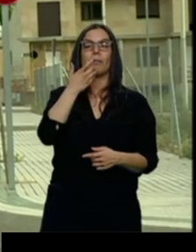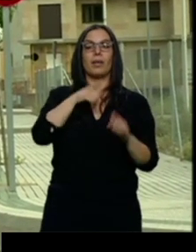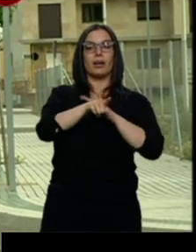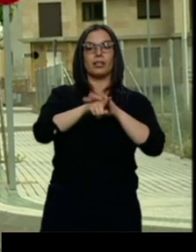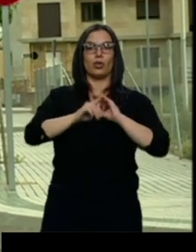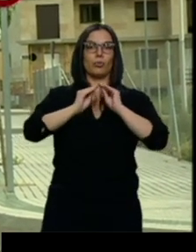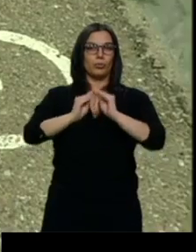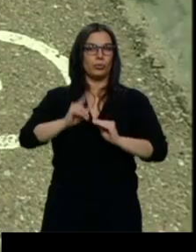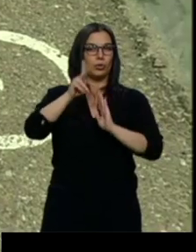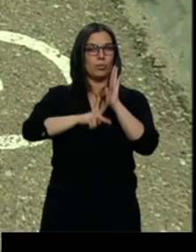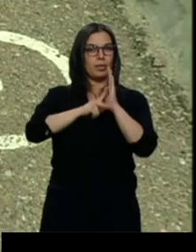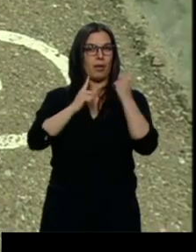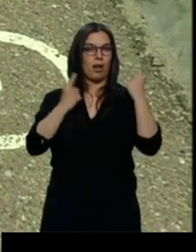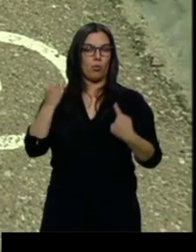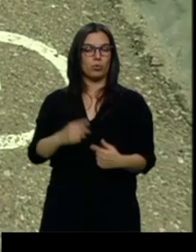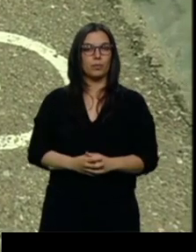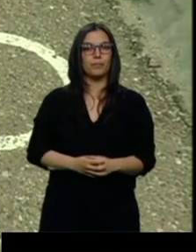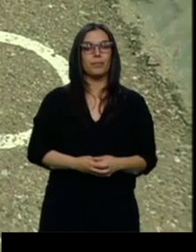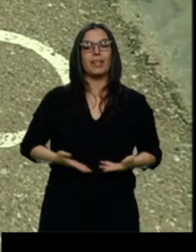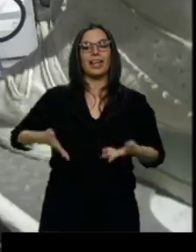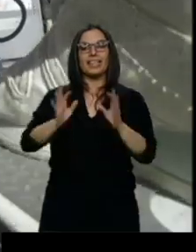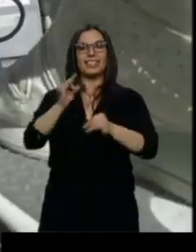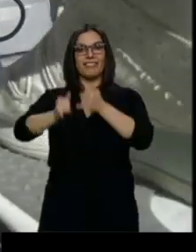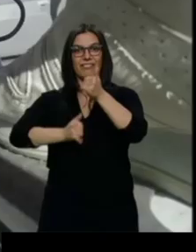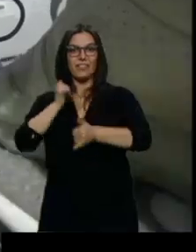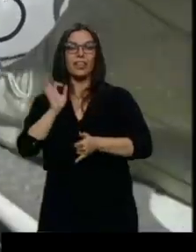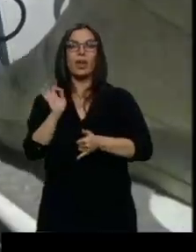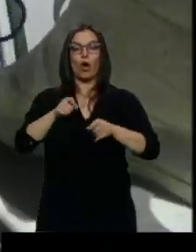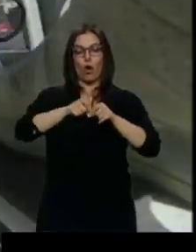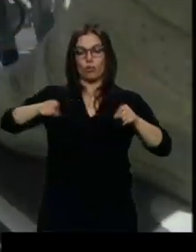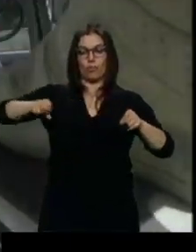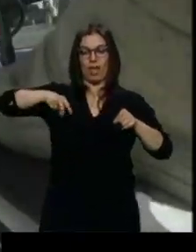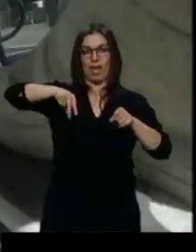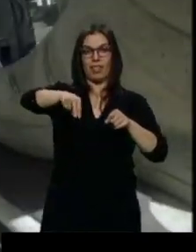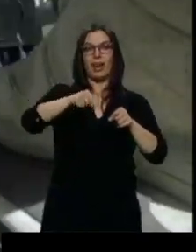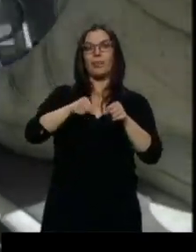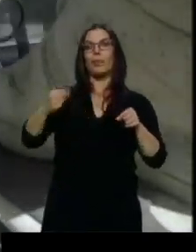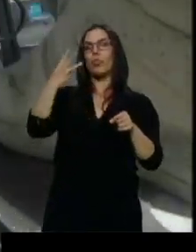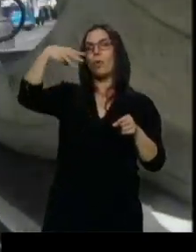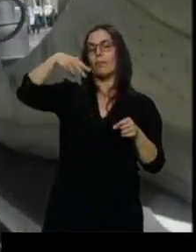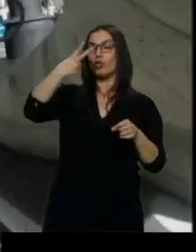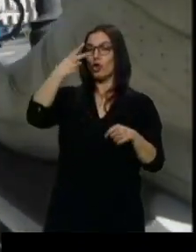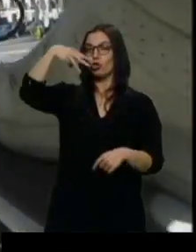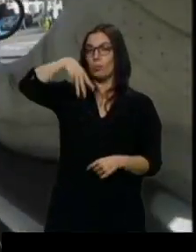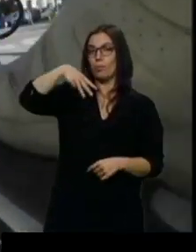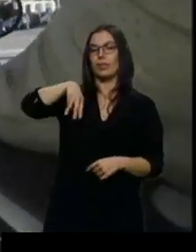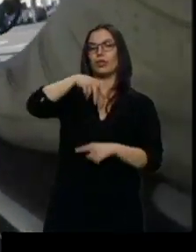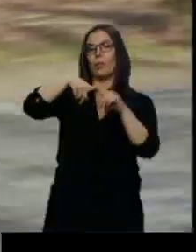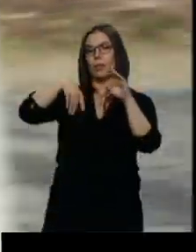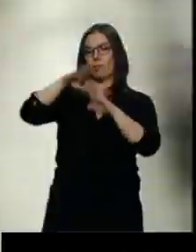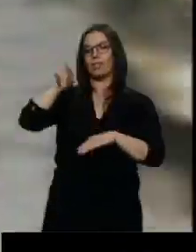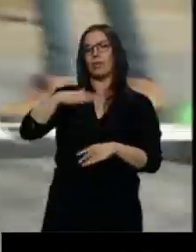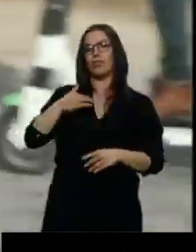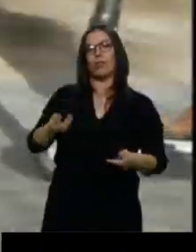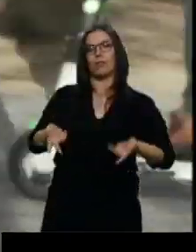Por el carril bici o por las aceras que tienen, una anchura superior a los dos metros y medio. Es por donde pueden circular los patinetes eléctricos